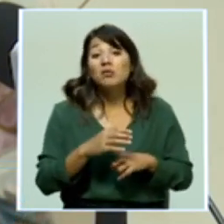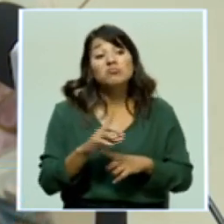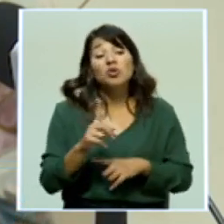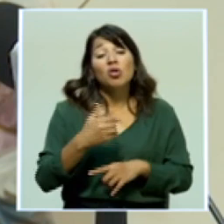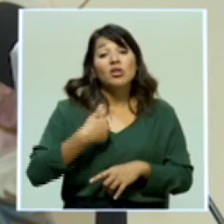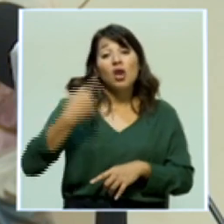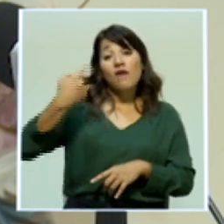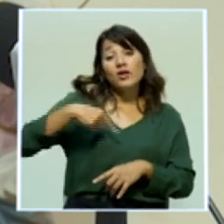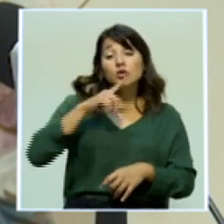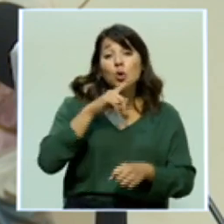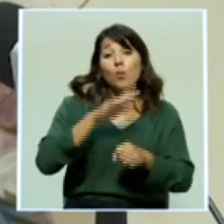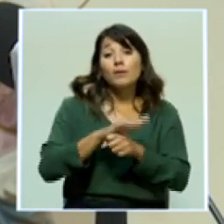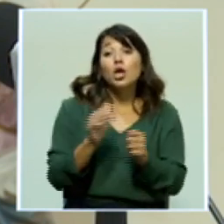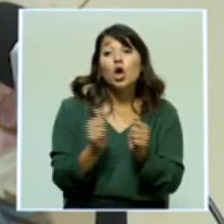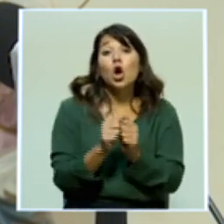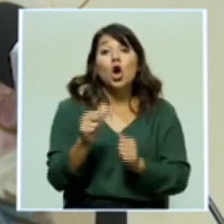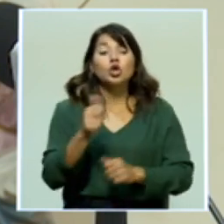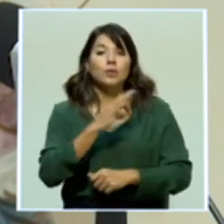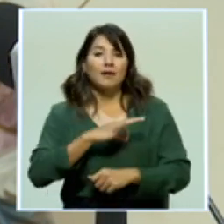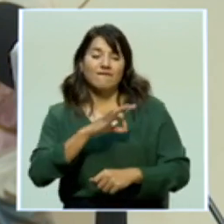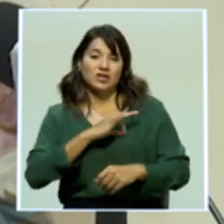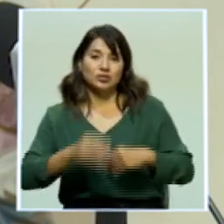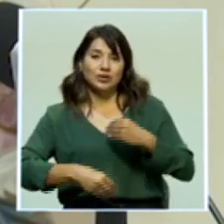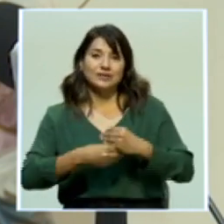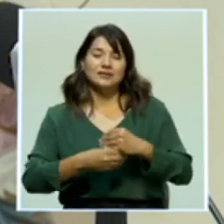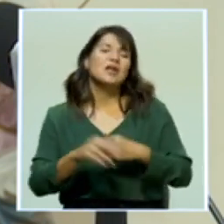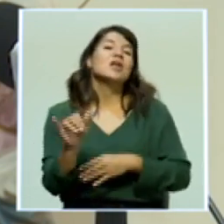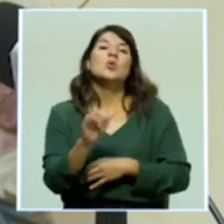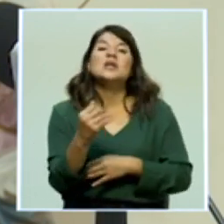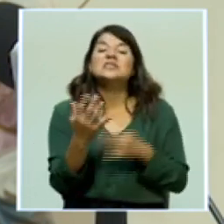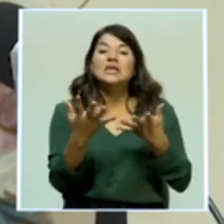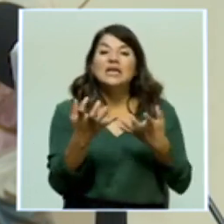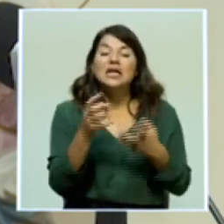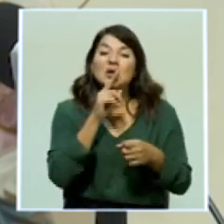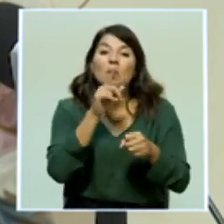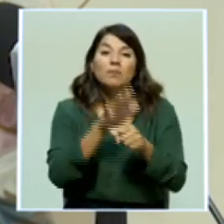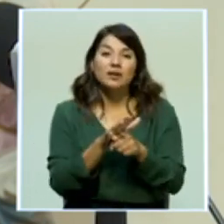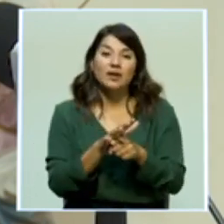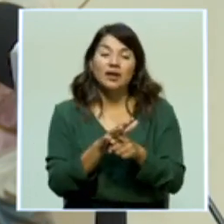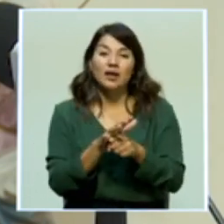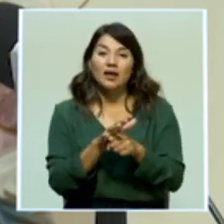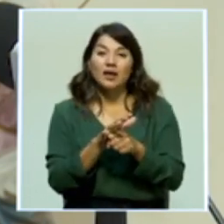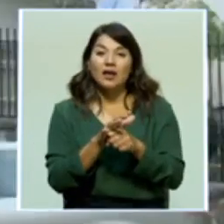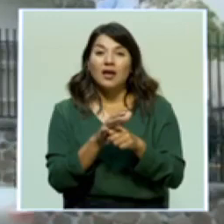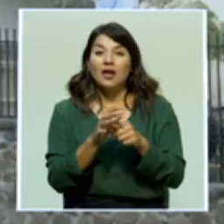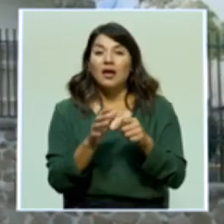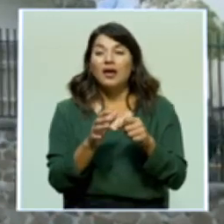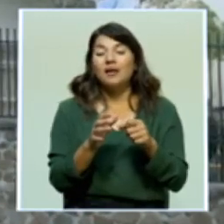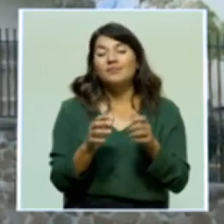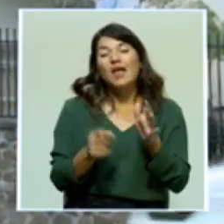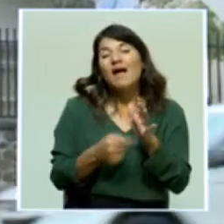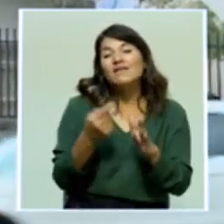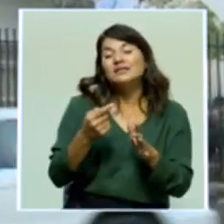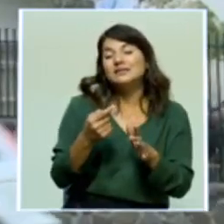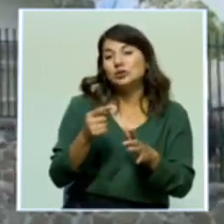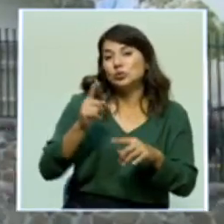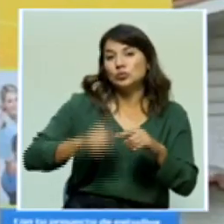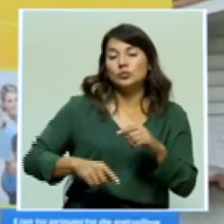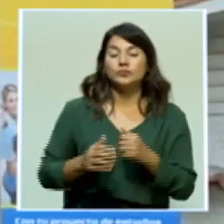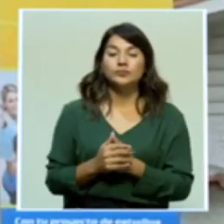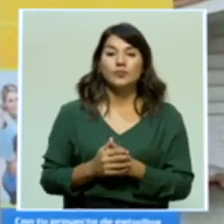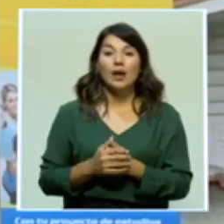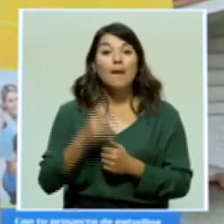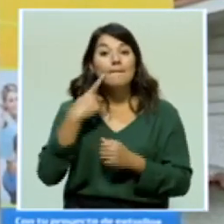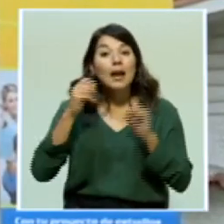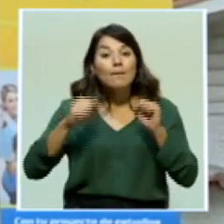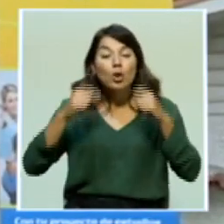obligada a cumplirlas. Y igual, aunque quisiera cumplirlas, hay situaciones como que está regulada por la SUGEF. Para poder llegar